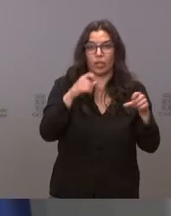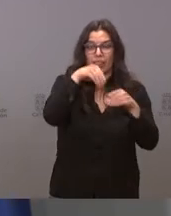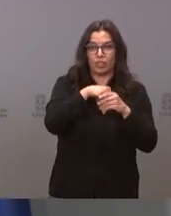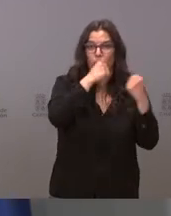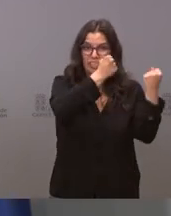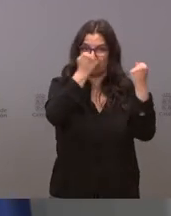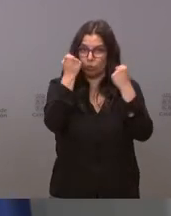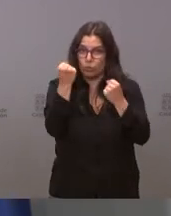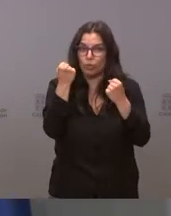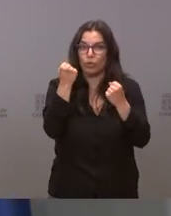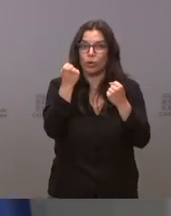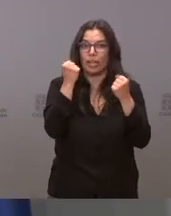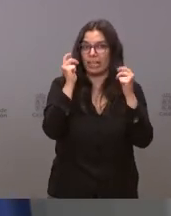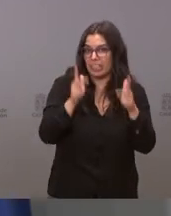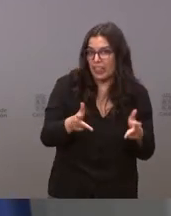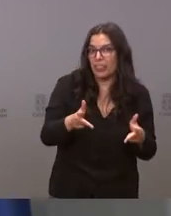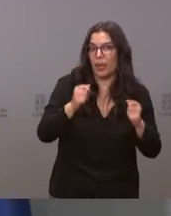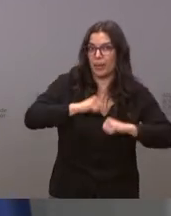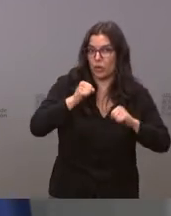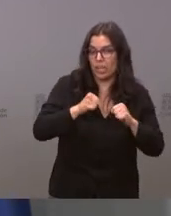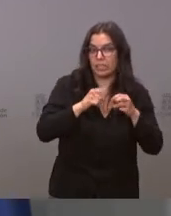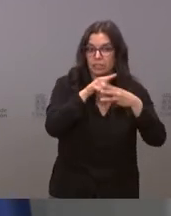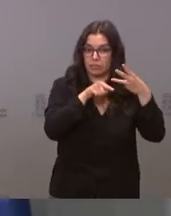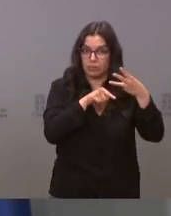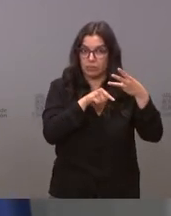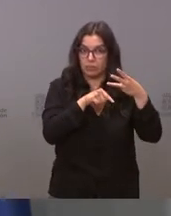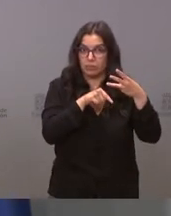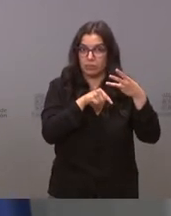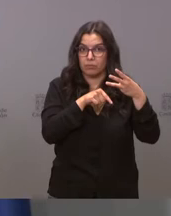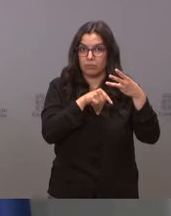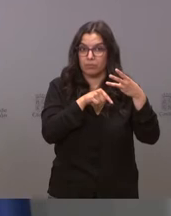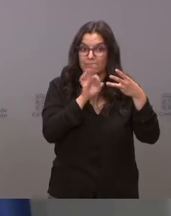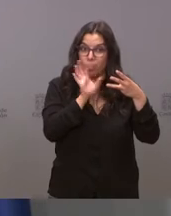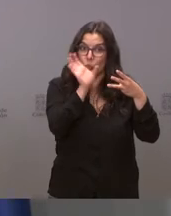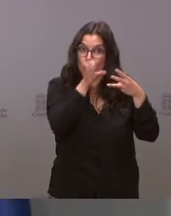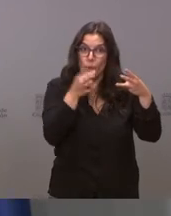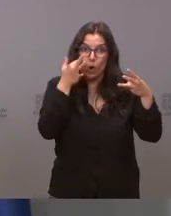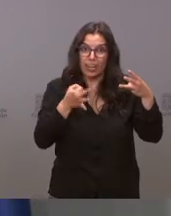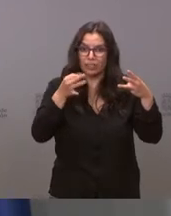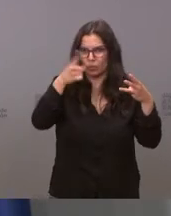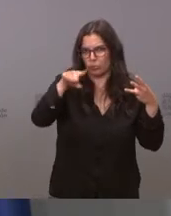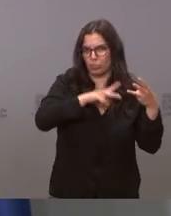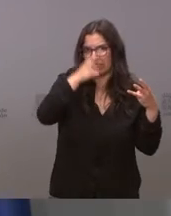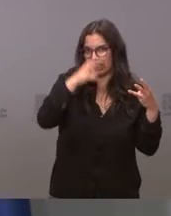en residencias de mayores en esos grupos de riesgo ustedes lo saben bien